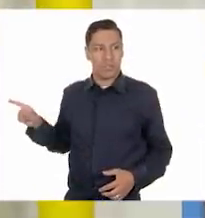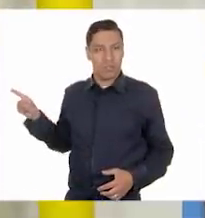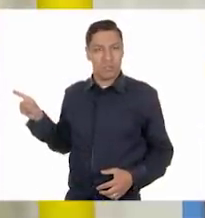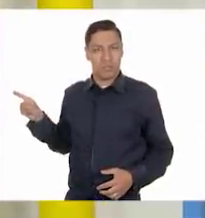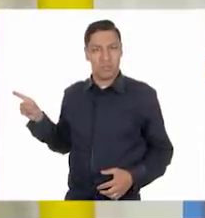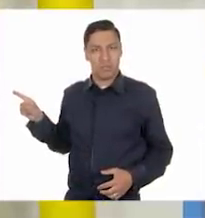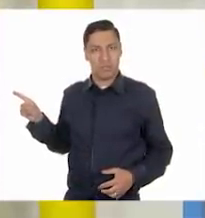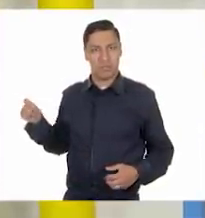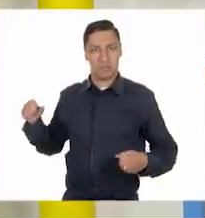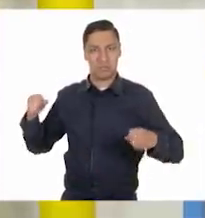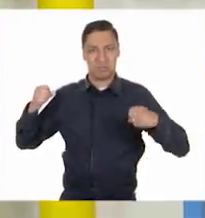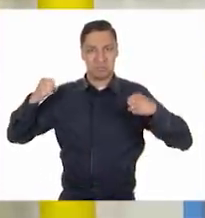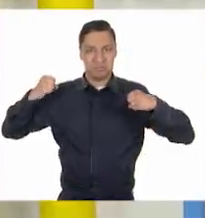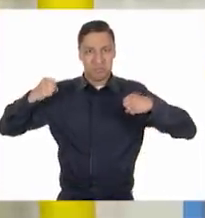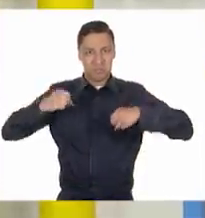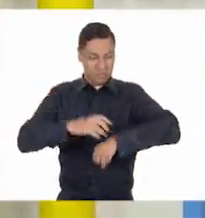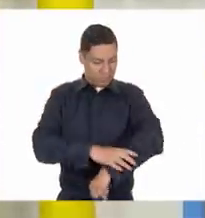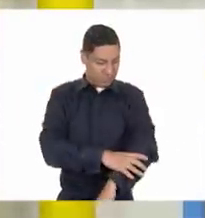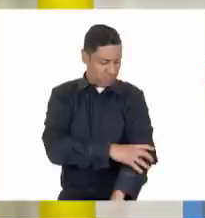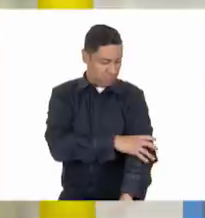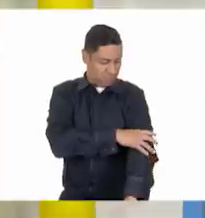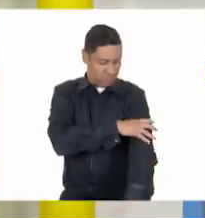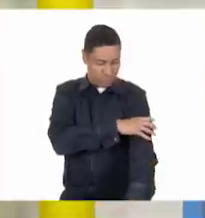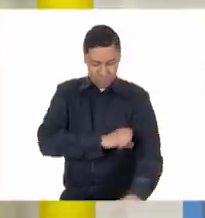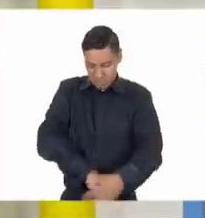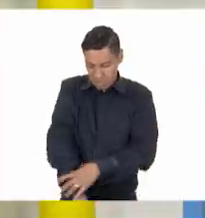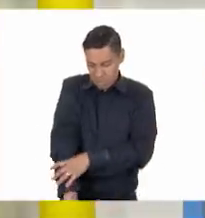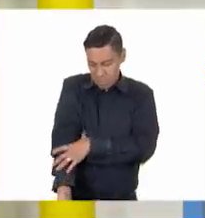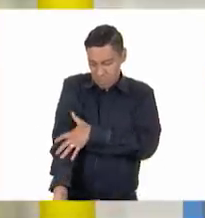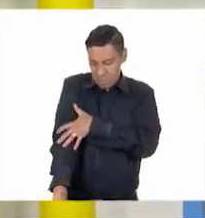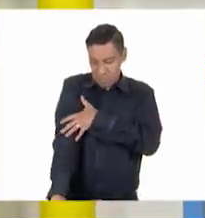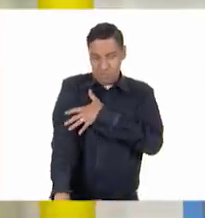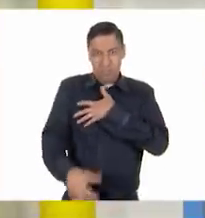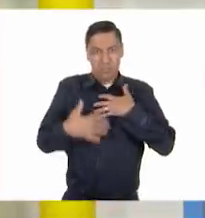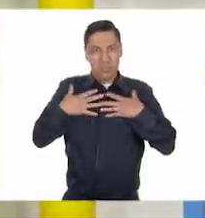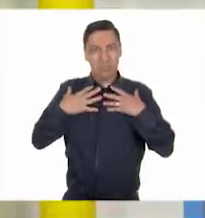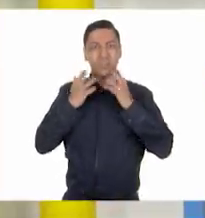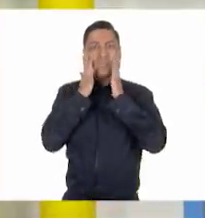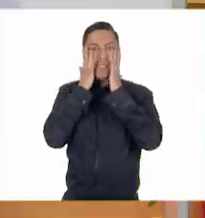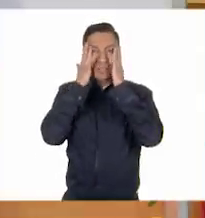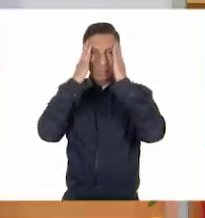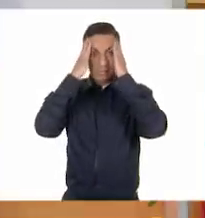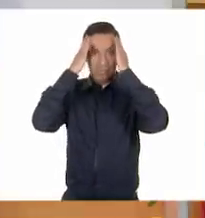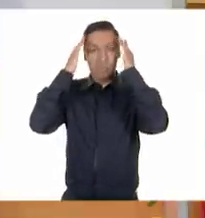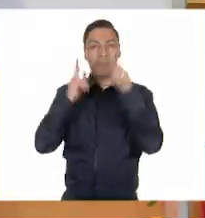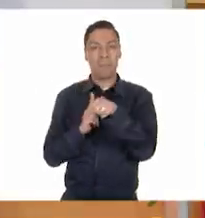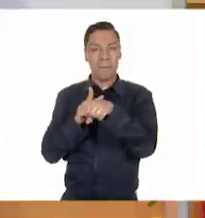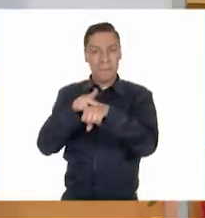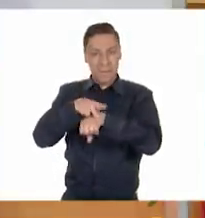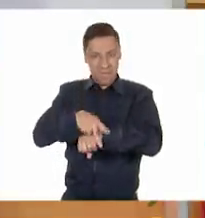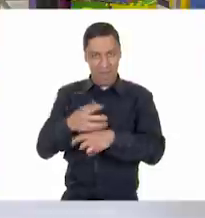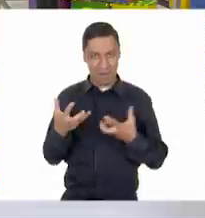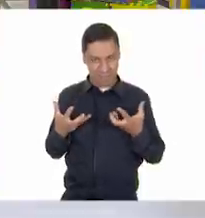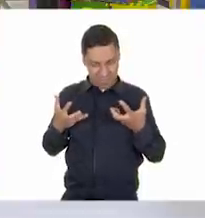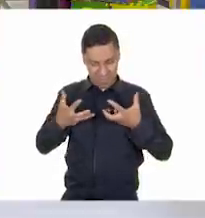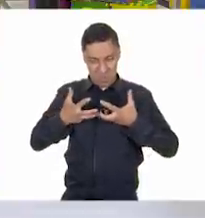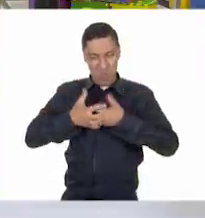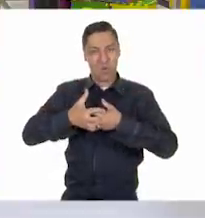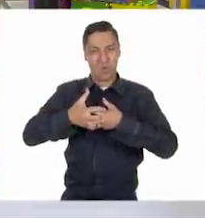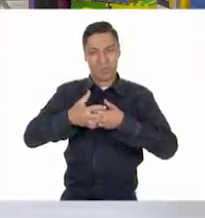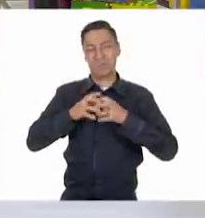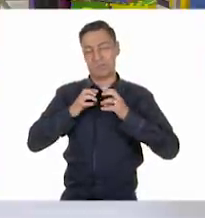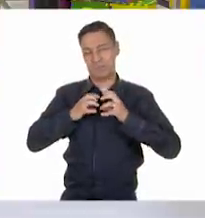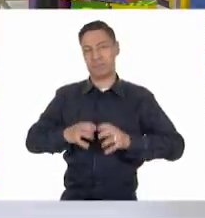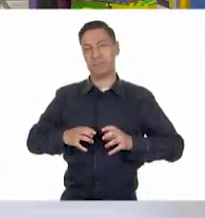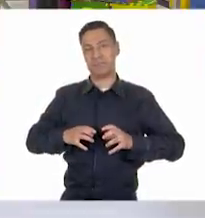huesos, mucho o poco, tu piel se va a adaptar. Tienes razón. Pero hay algo que me llamó la atención de